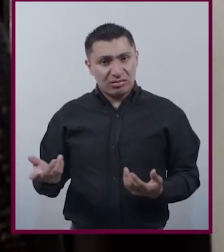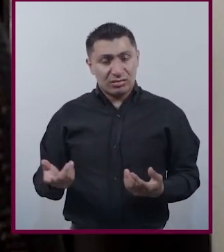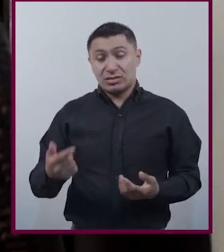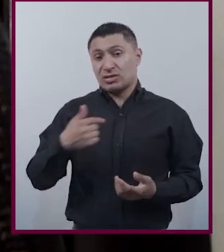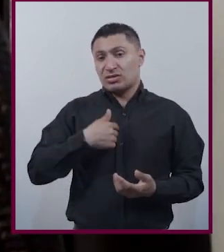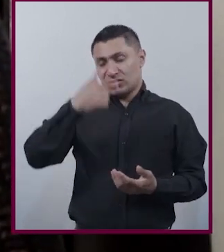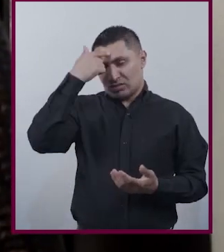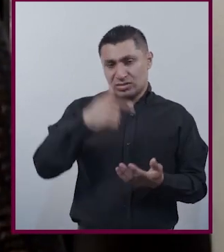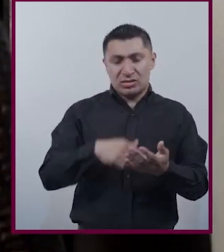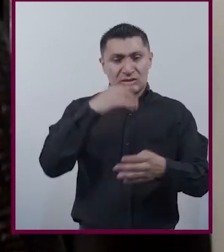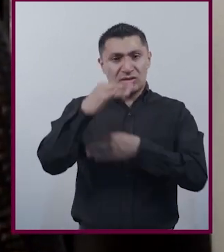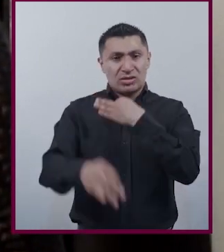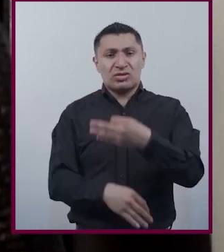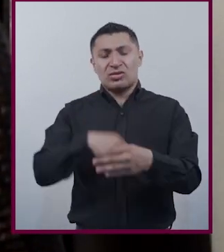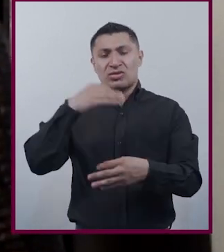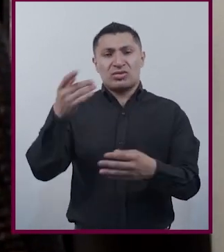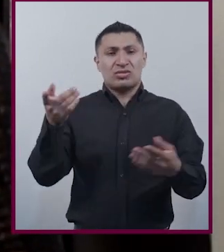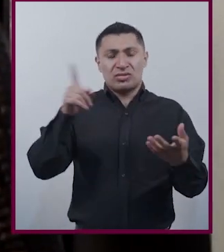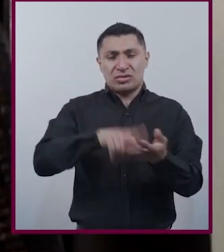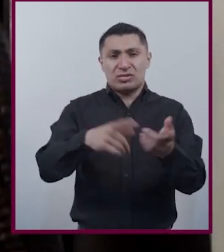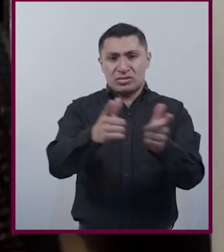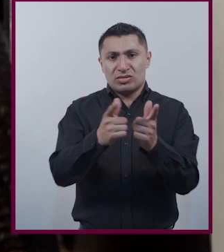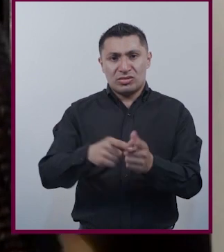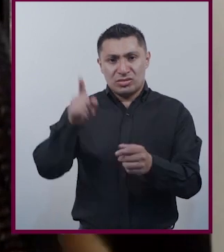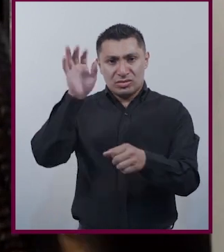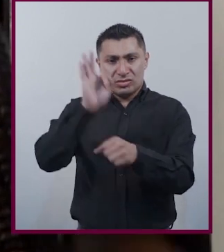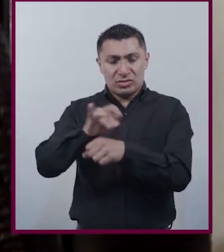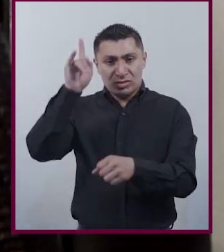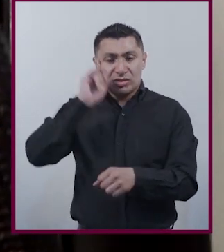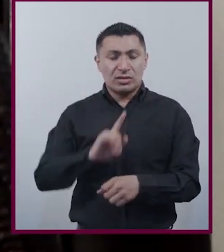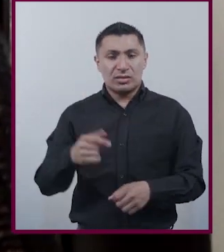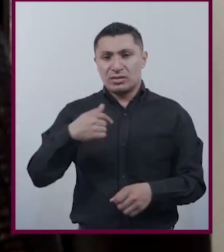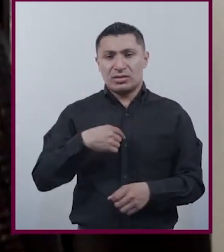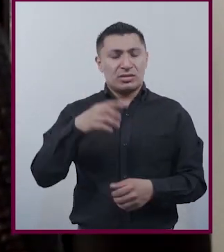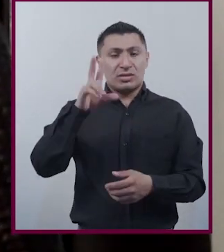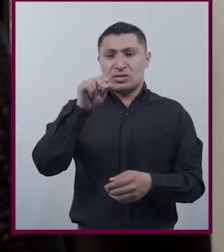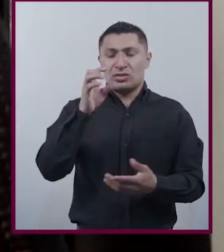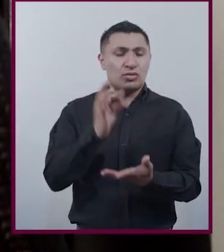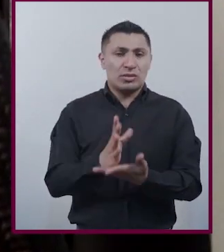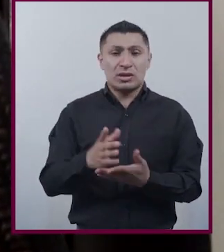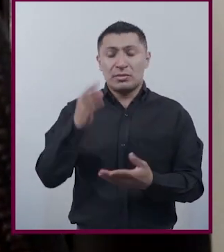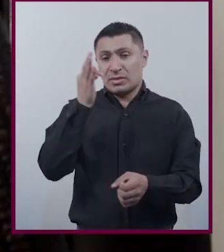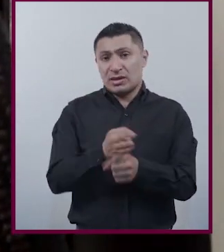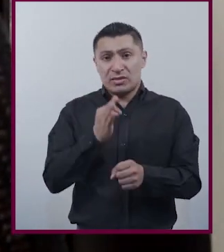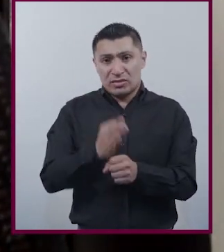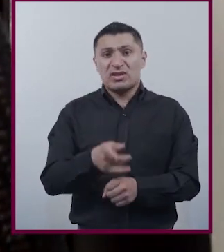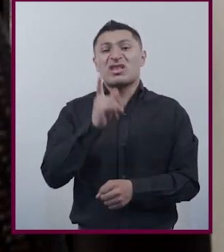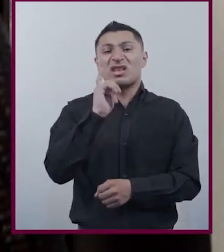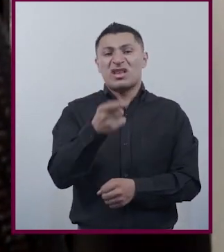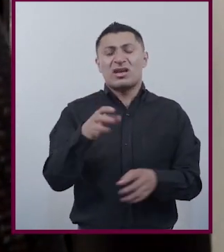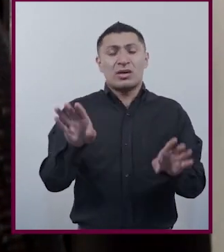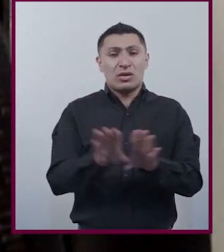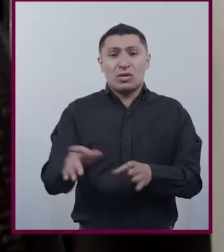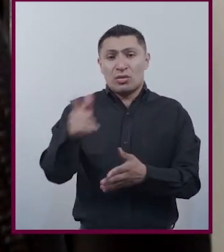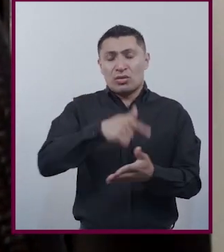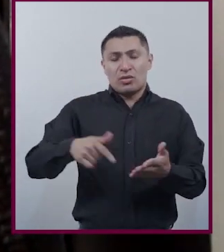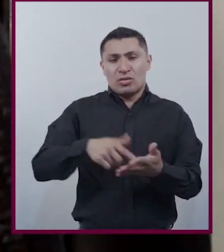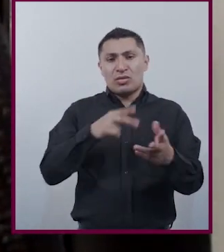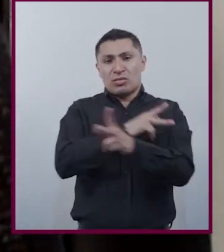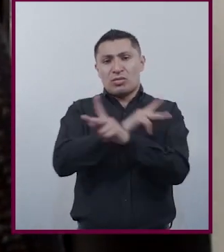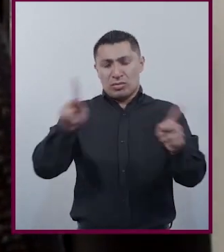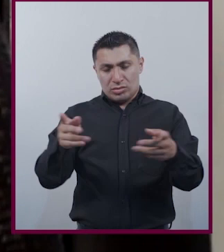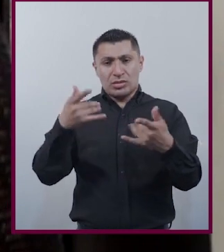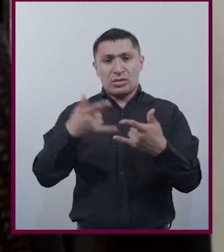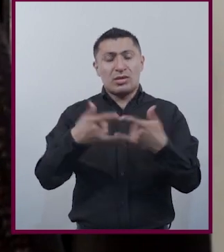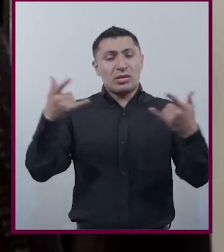no guarda Una relación Únicamente Con el momento Actual Sino que El espacio público Está